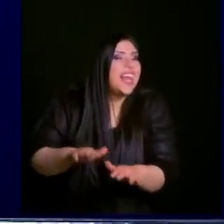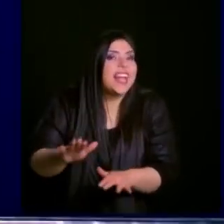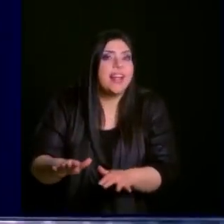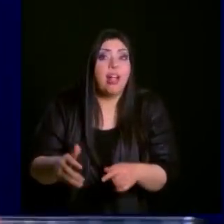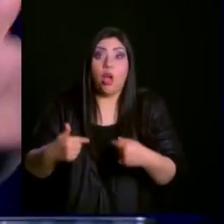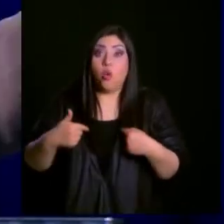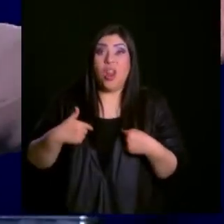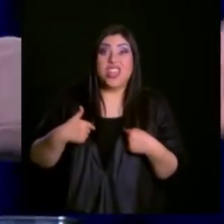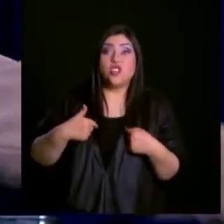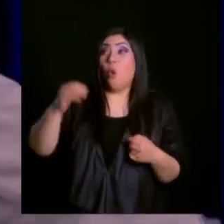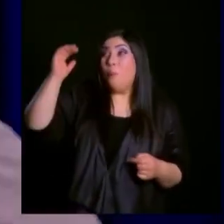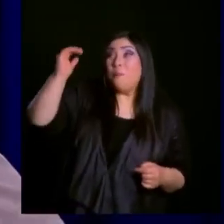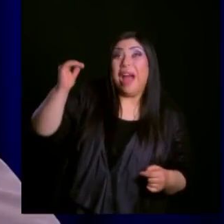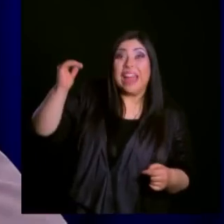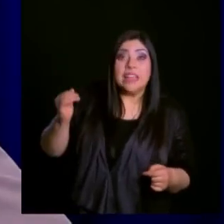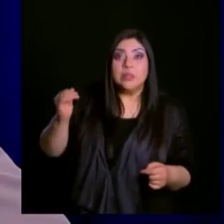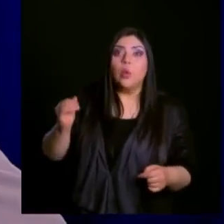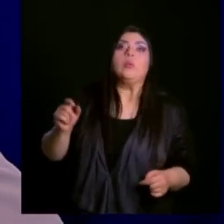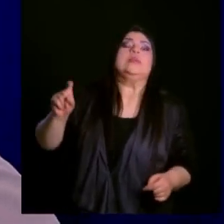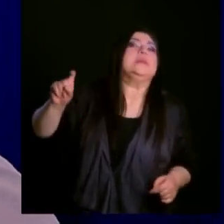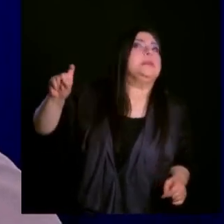excelencia,